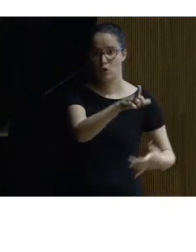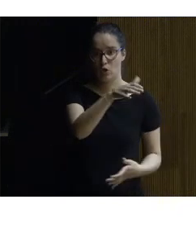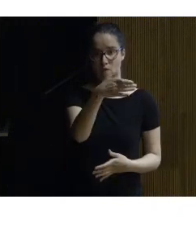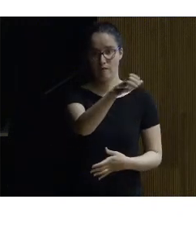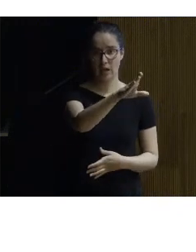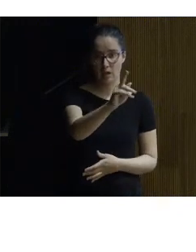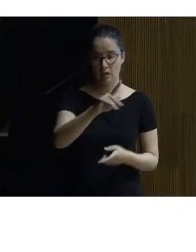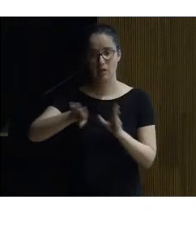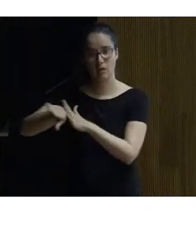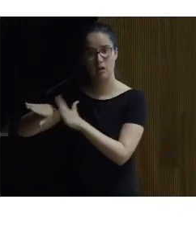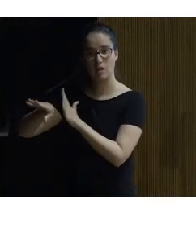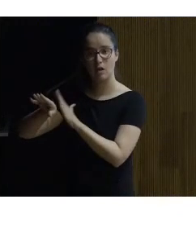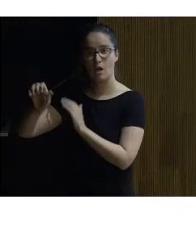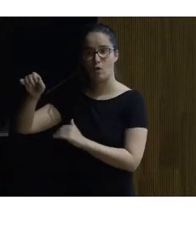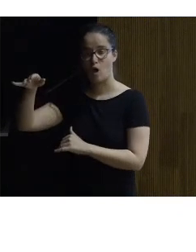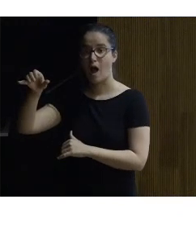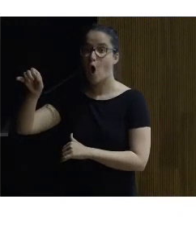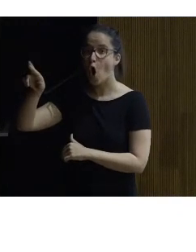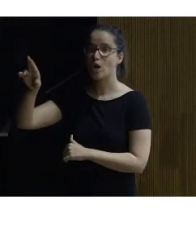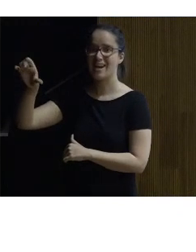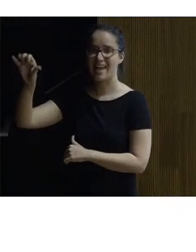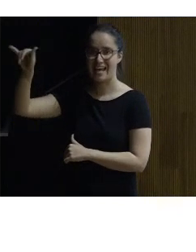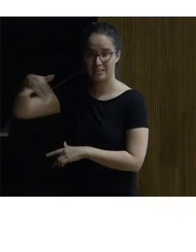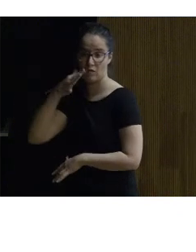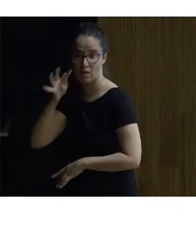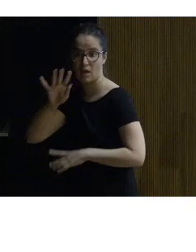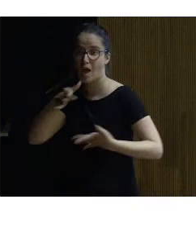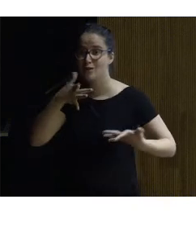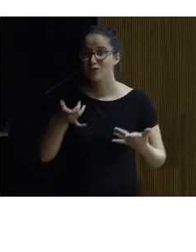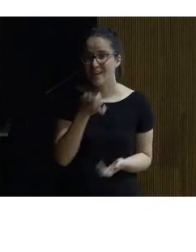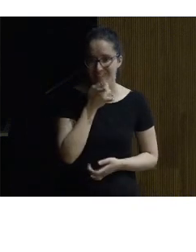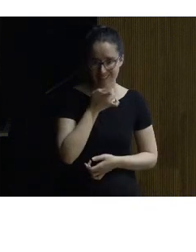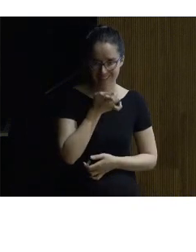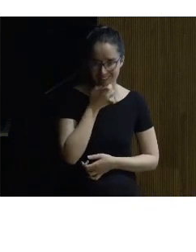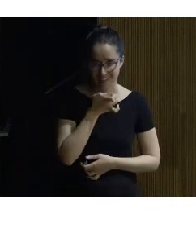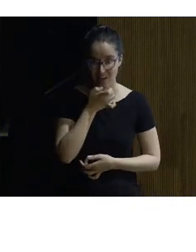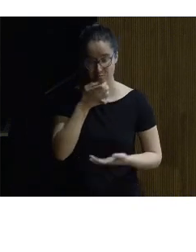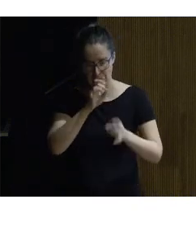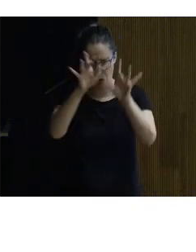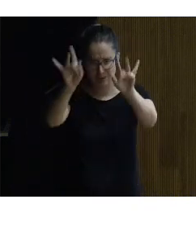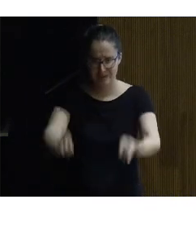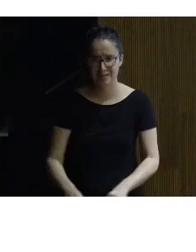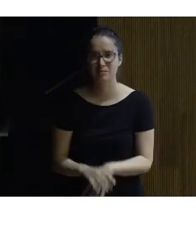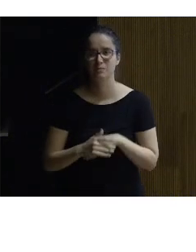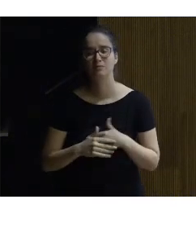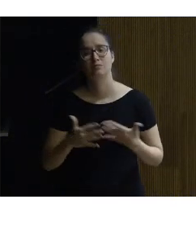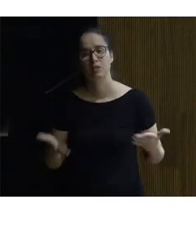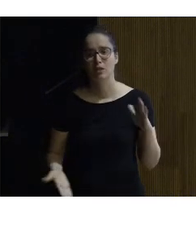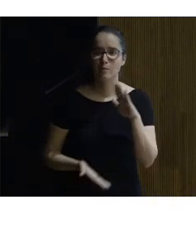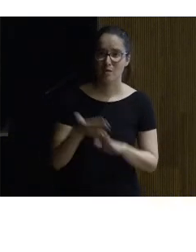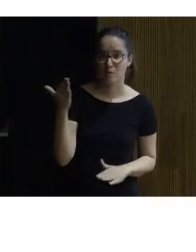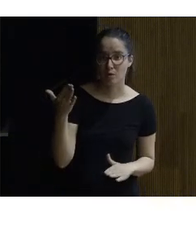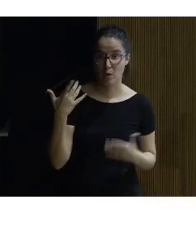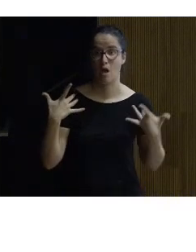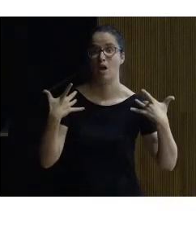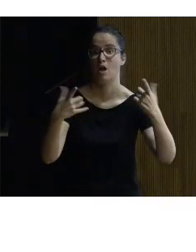y la de la derecha a Orleans y nos vamos a Inglaterra nos vamos a Inglaterra claro que sí y nos vamos pero